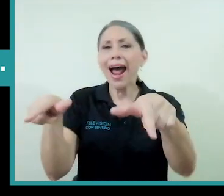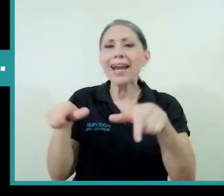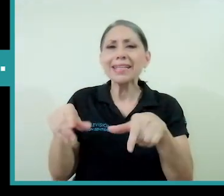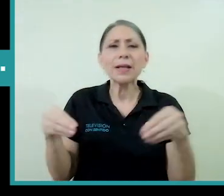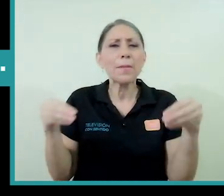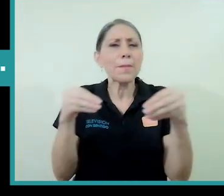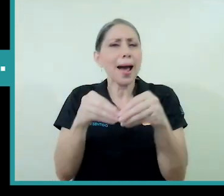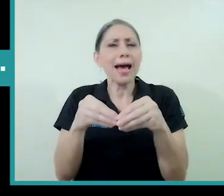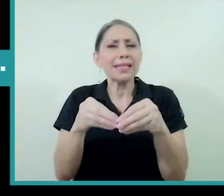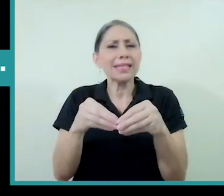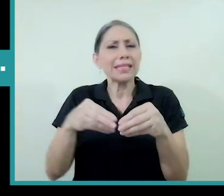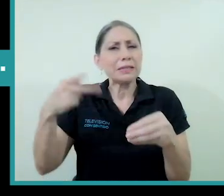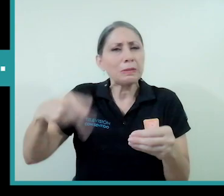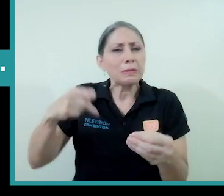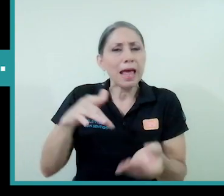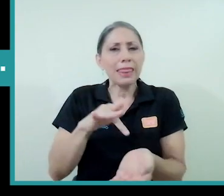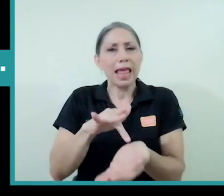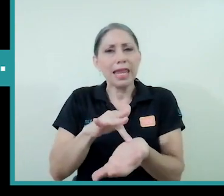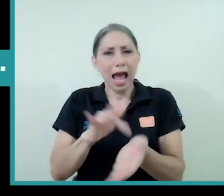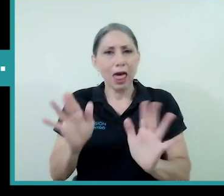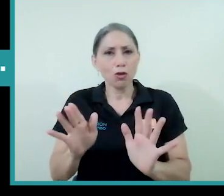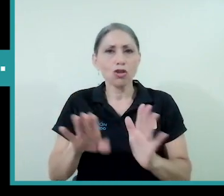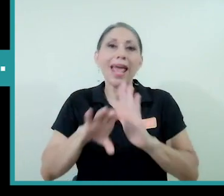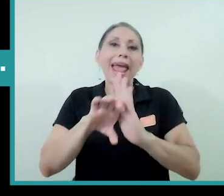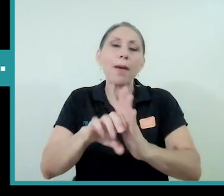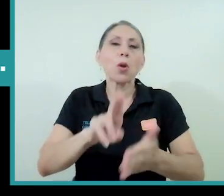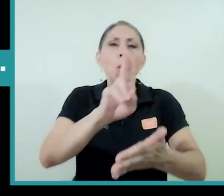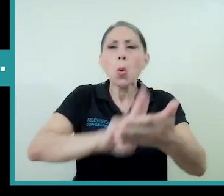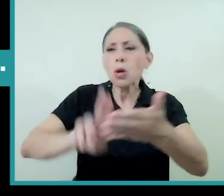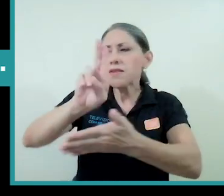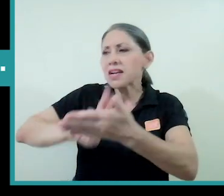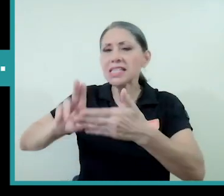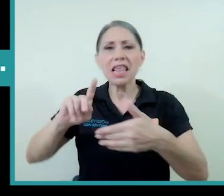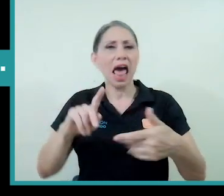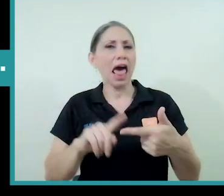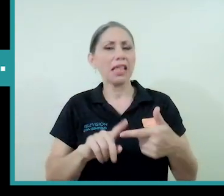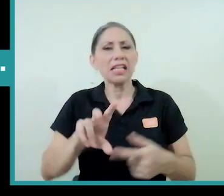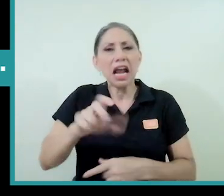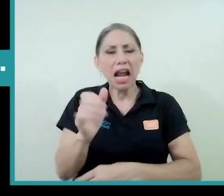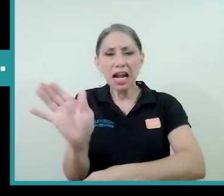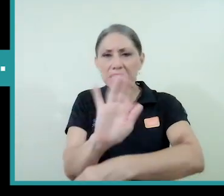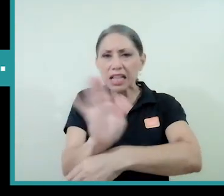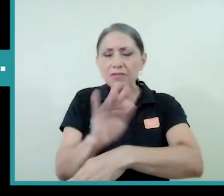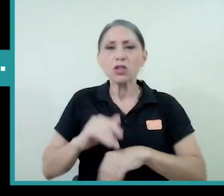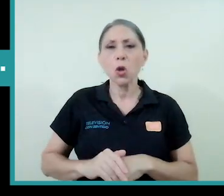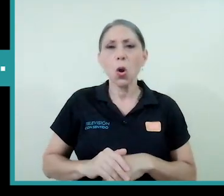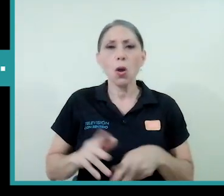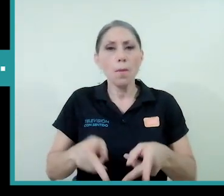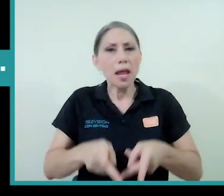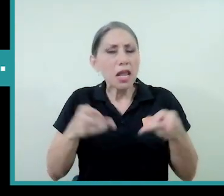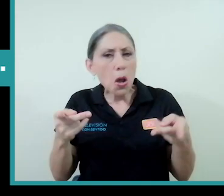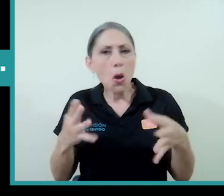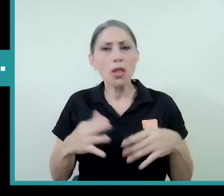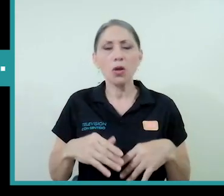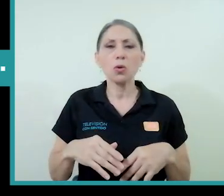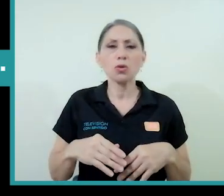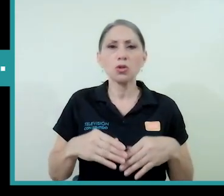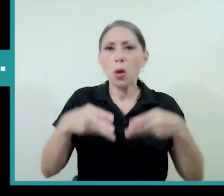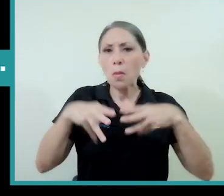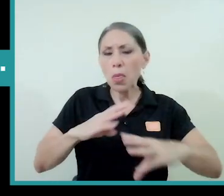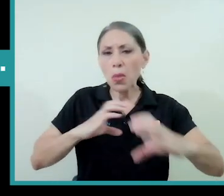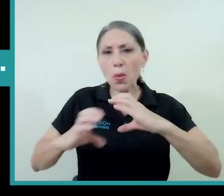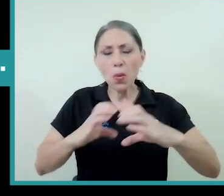delicados, que son universidades, canales de televisión, periódicos, bancos, etcétera, etcétera. todas las